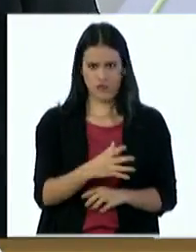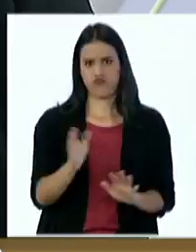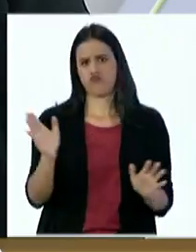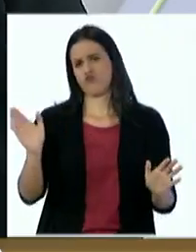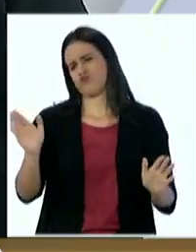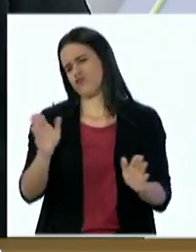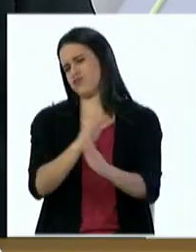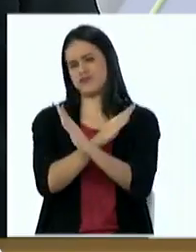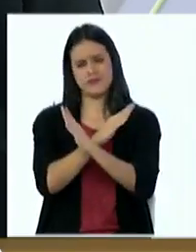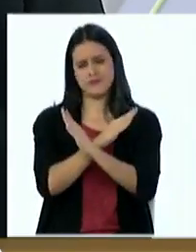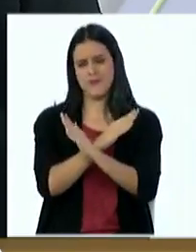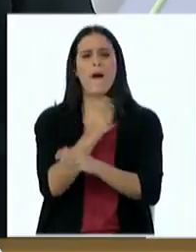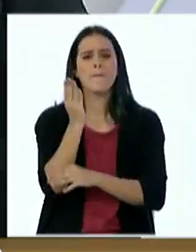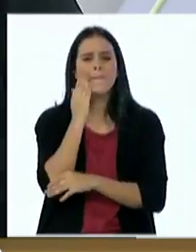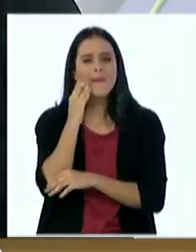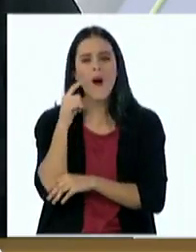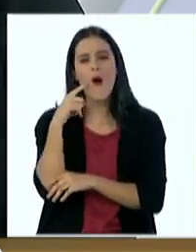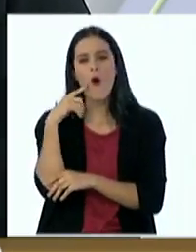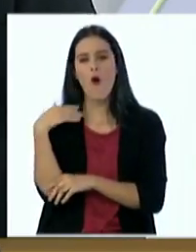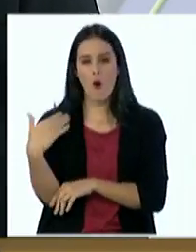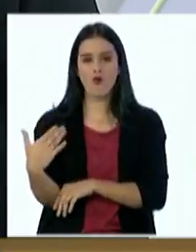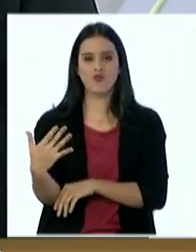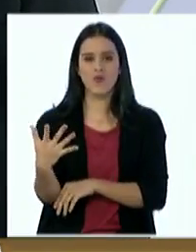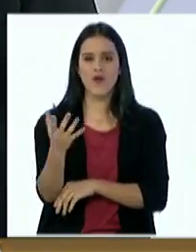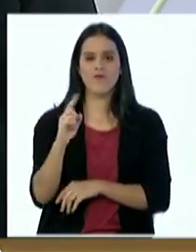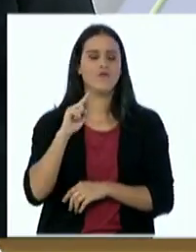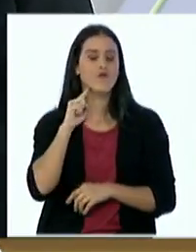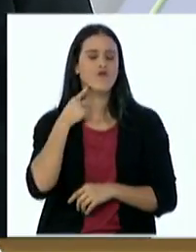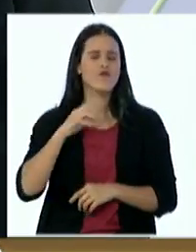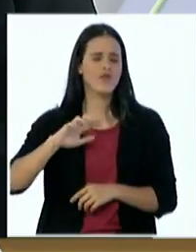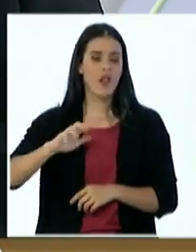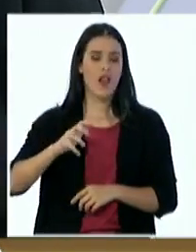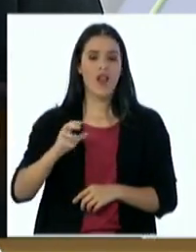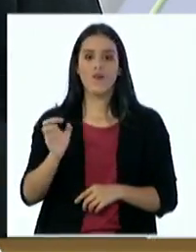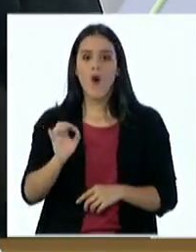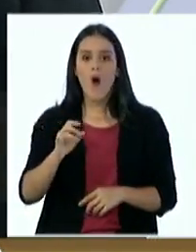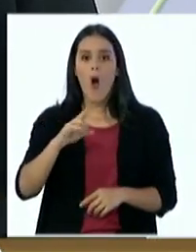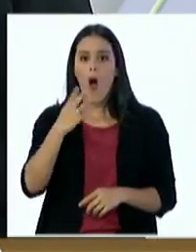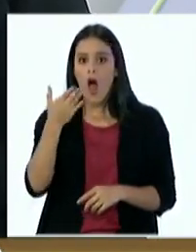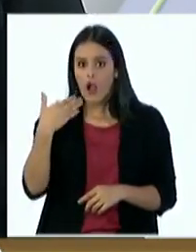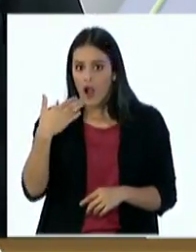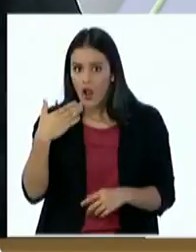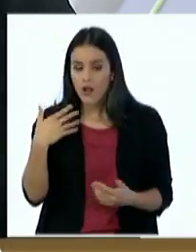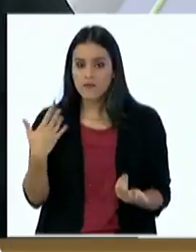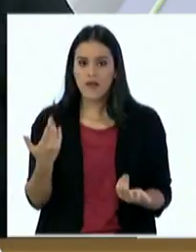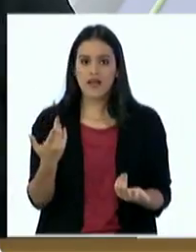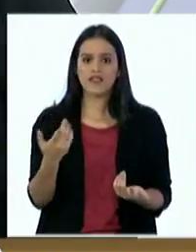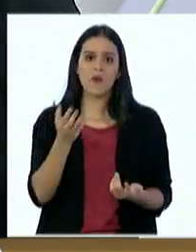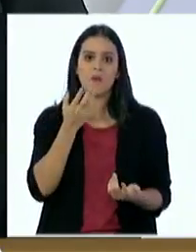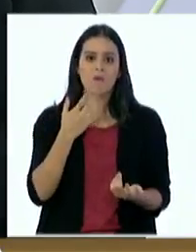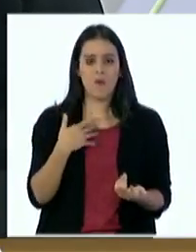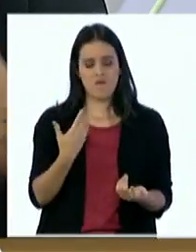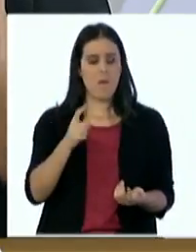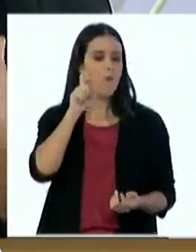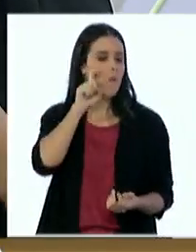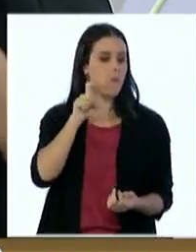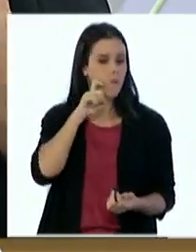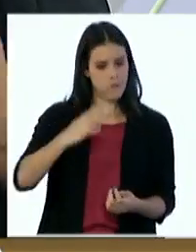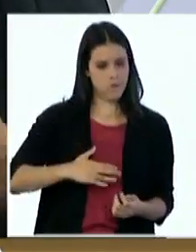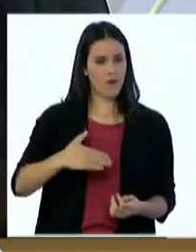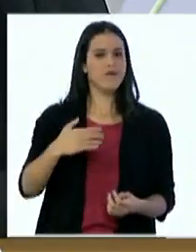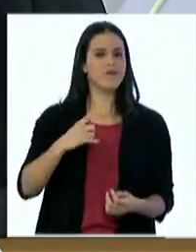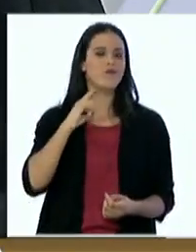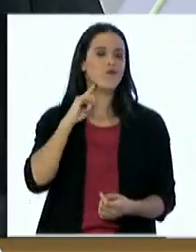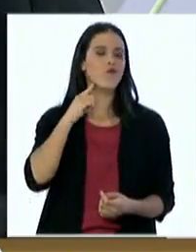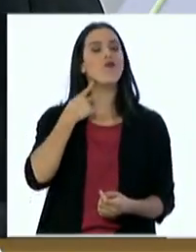si una madre tiene la costumbre de consumir este tipo de alimentos y sobre todo si los consumió durante el embarazo el bebé